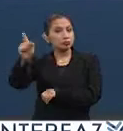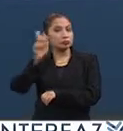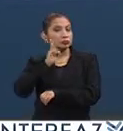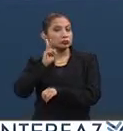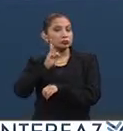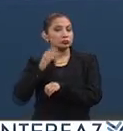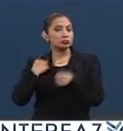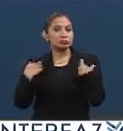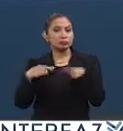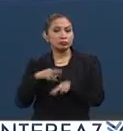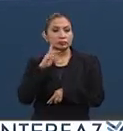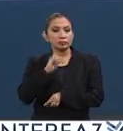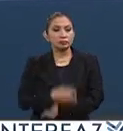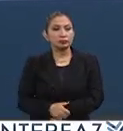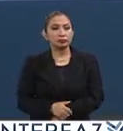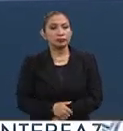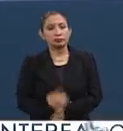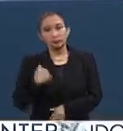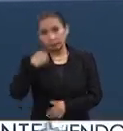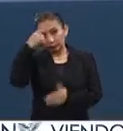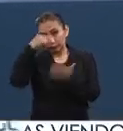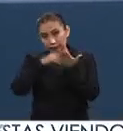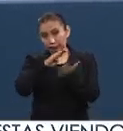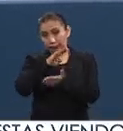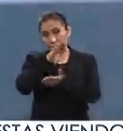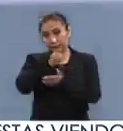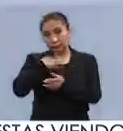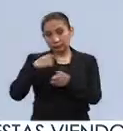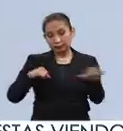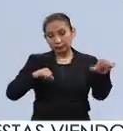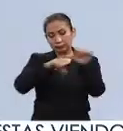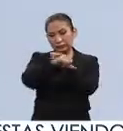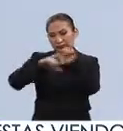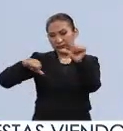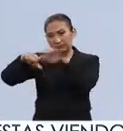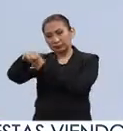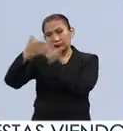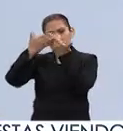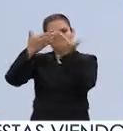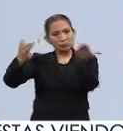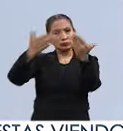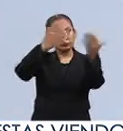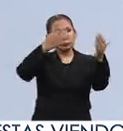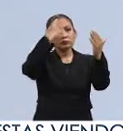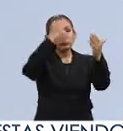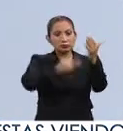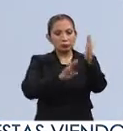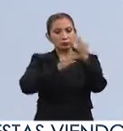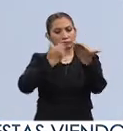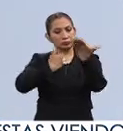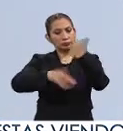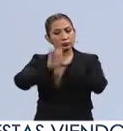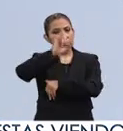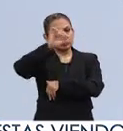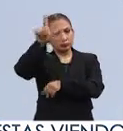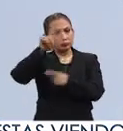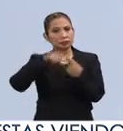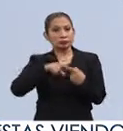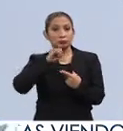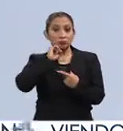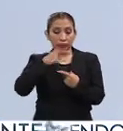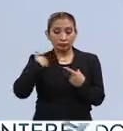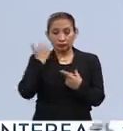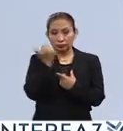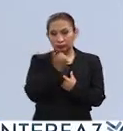como maestra? Considero que las becas de movilidad son una apertura para poder desarrollarte profesional y